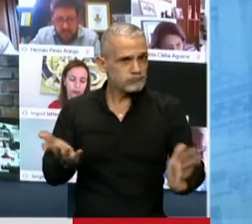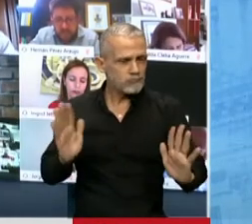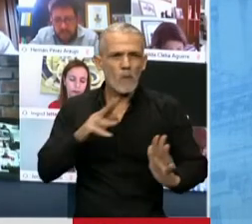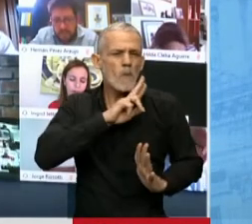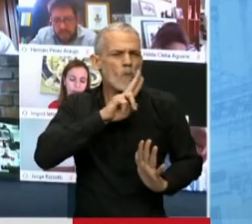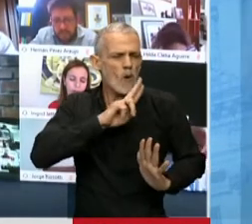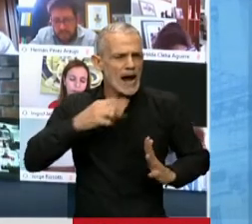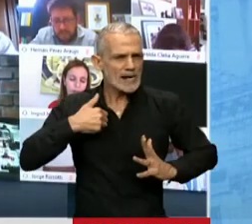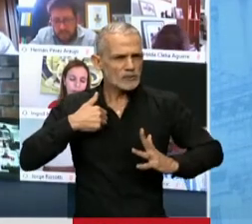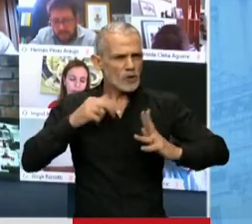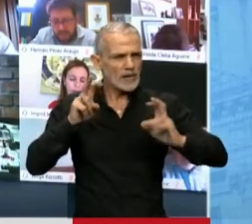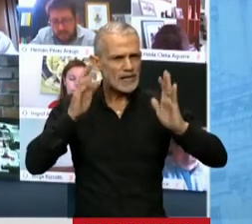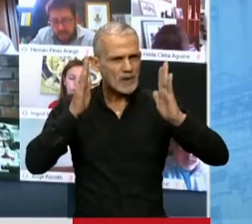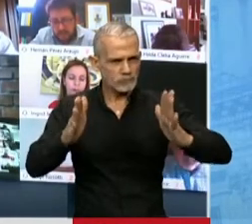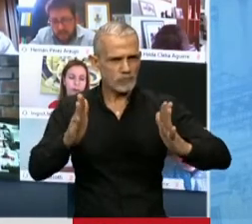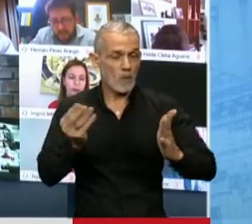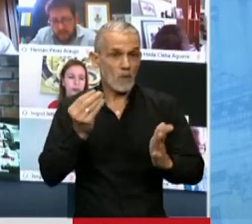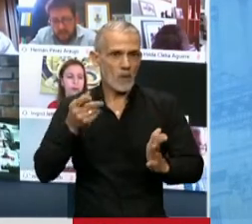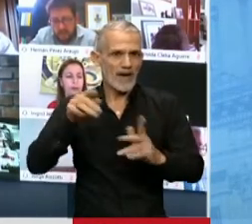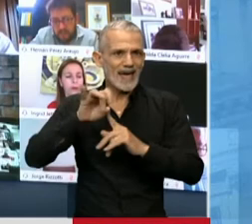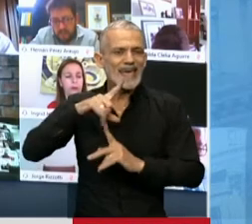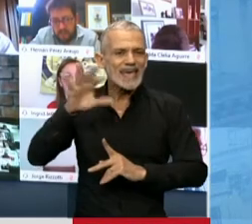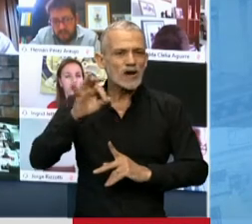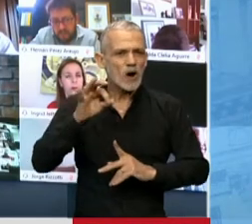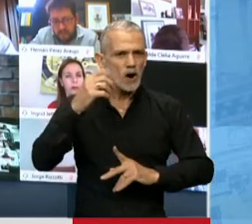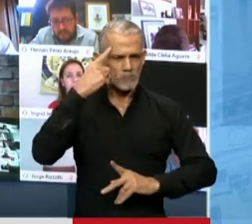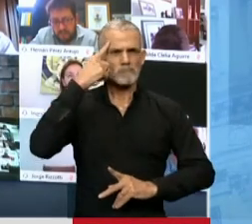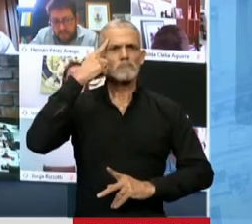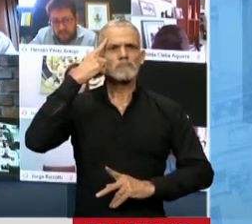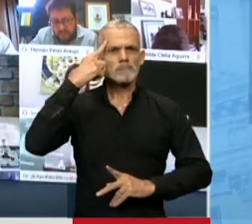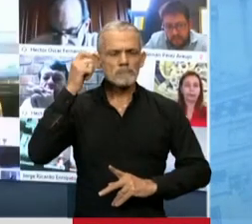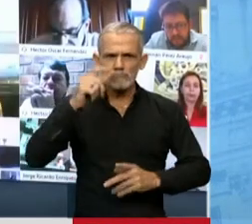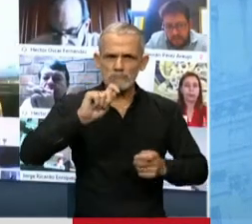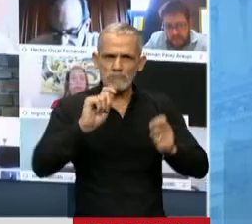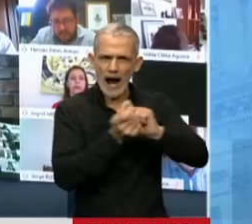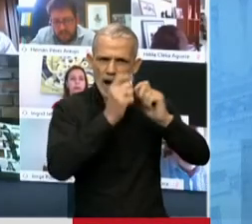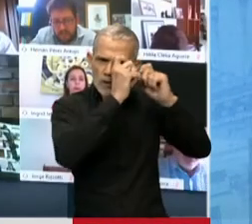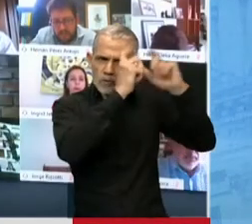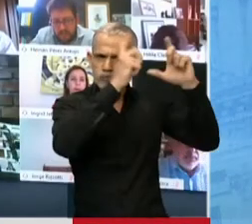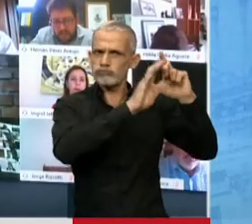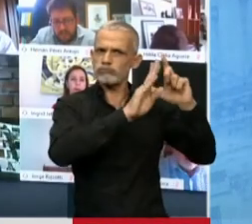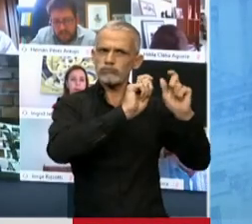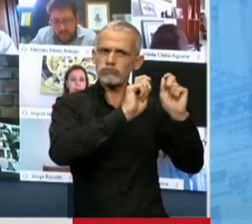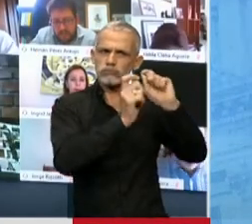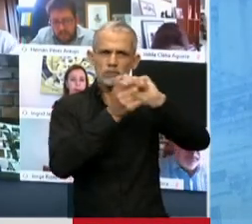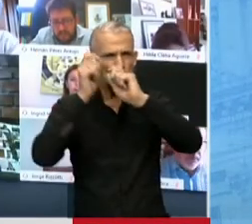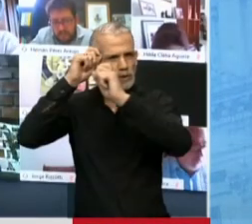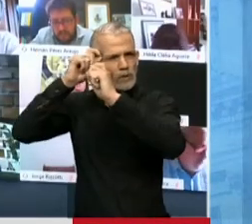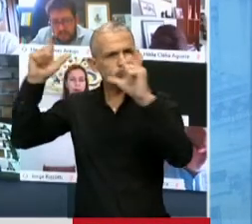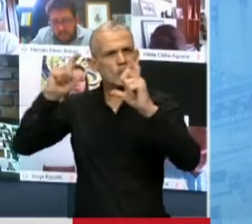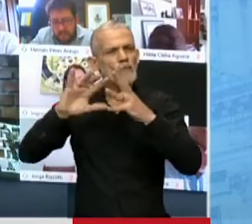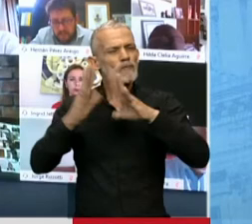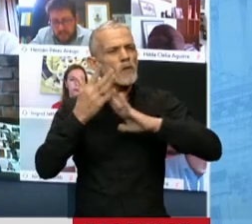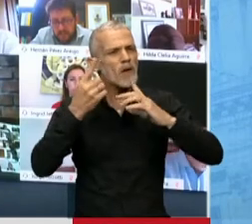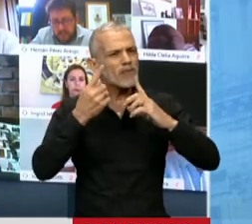porque también él logró esto, un cambio de paradigma en la sociedad, una